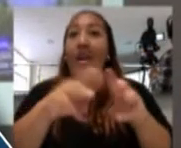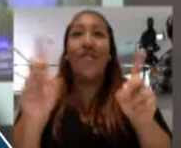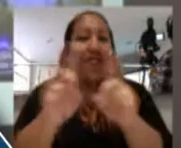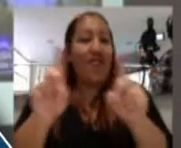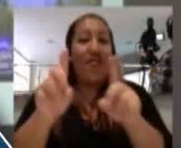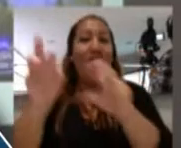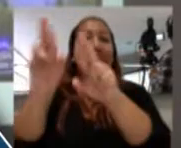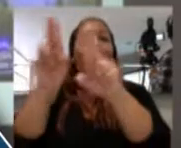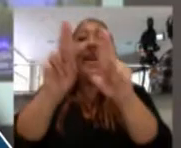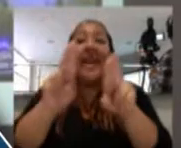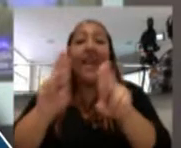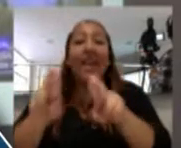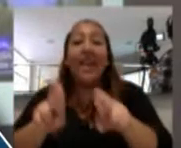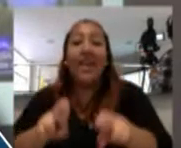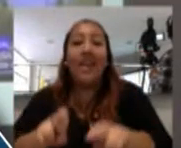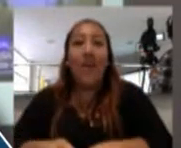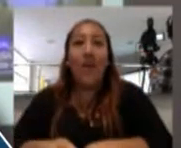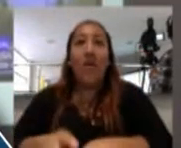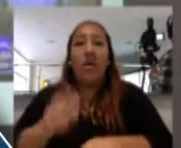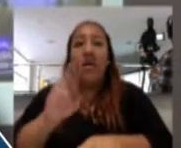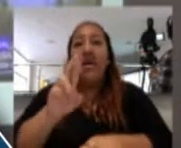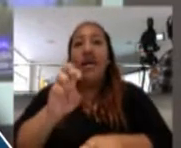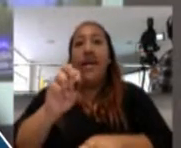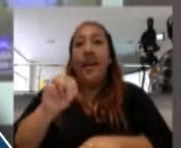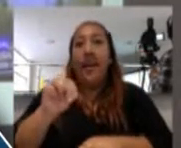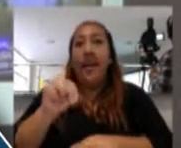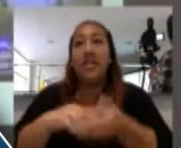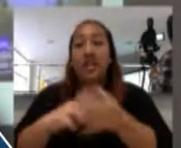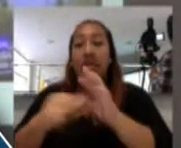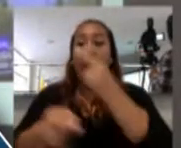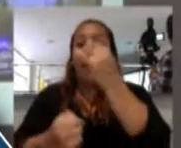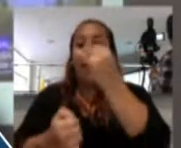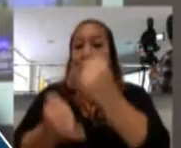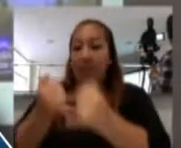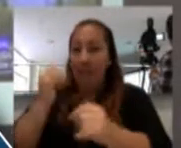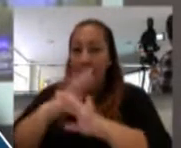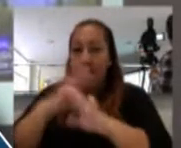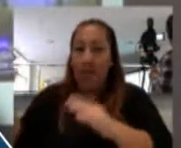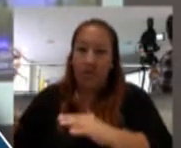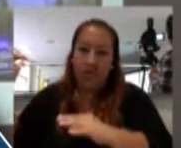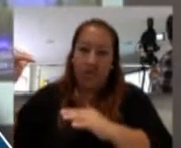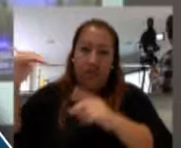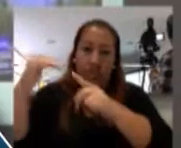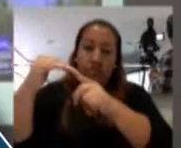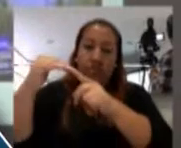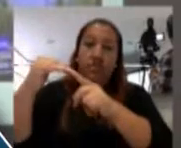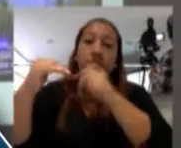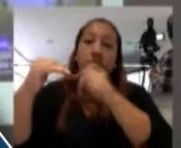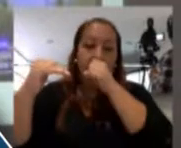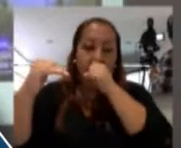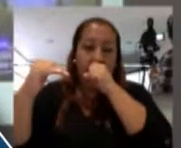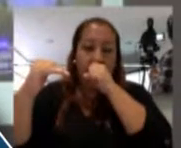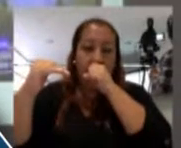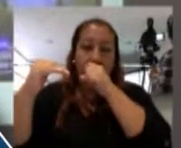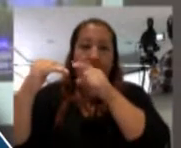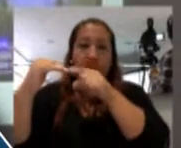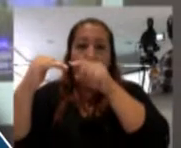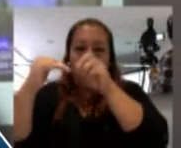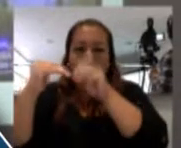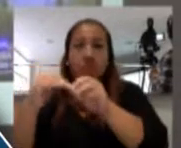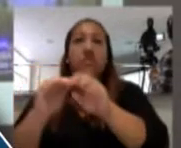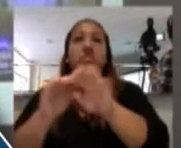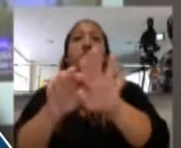ríos, fundamentalmente el río Rin, que termina, digamos, alimentando las cuencas